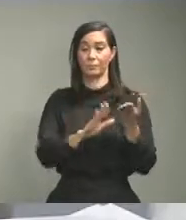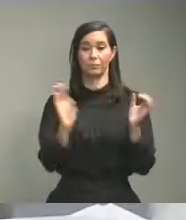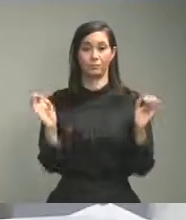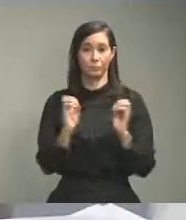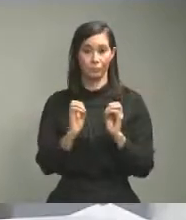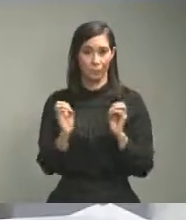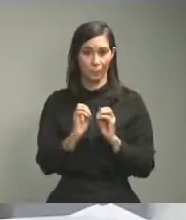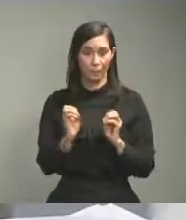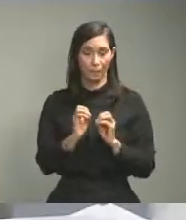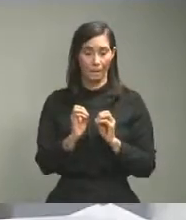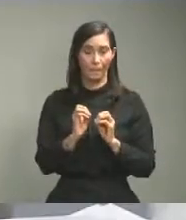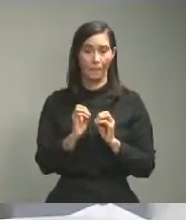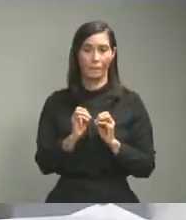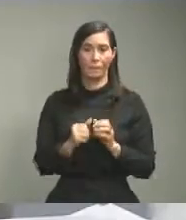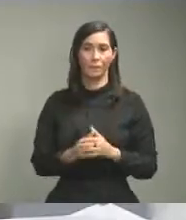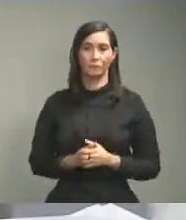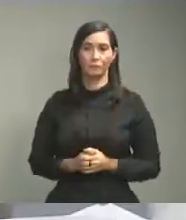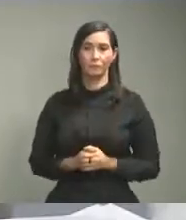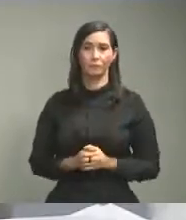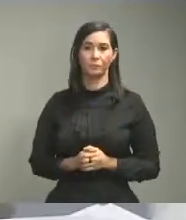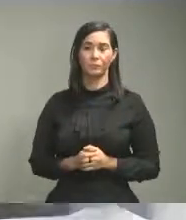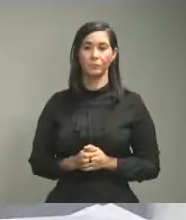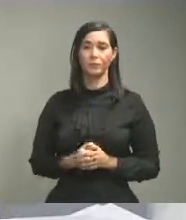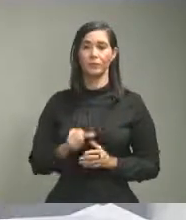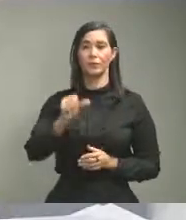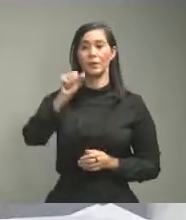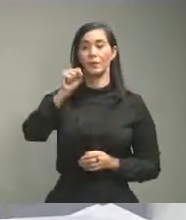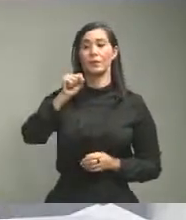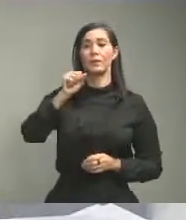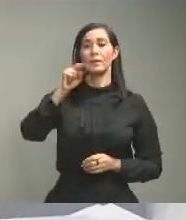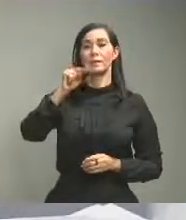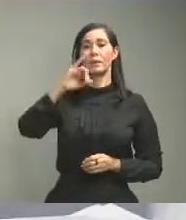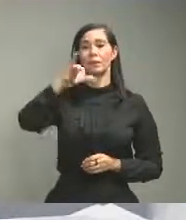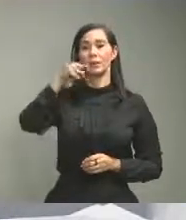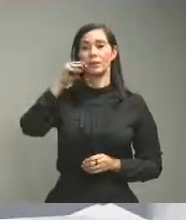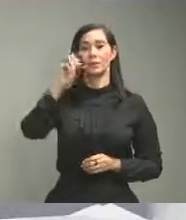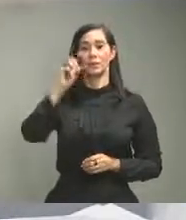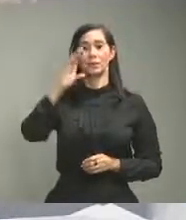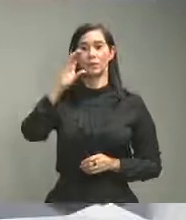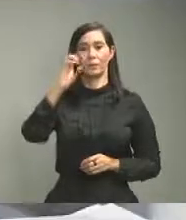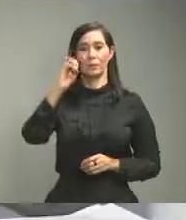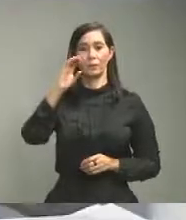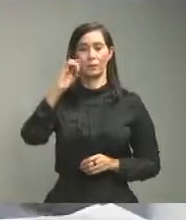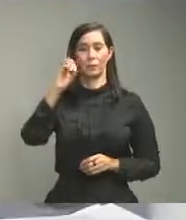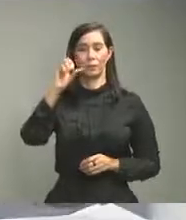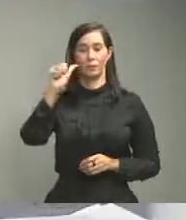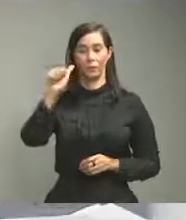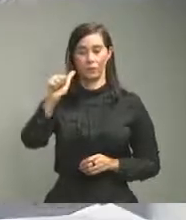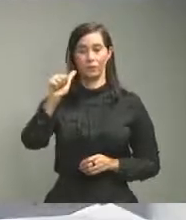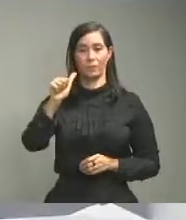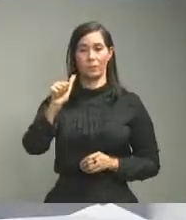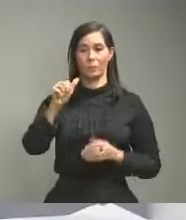San José de Ocoa 0 casos nuevos